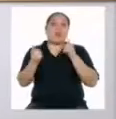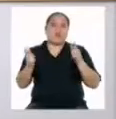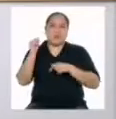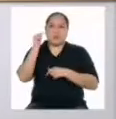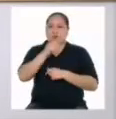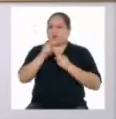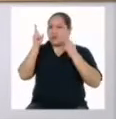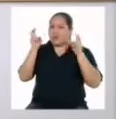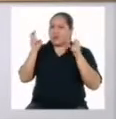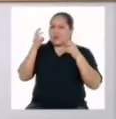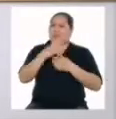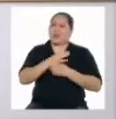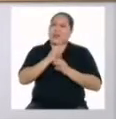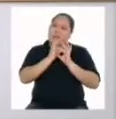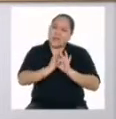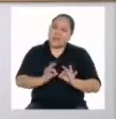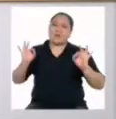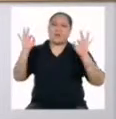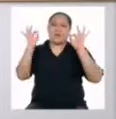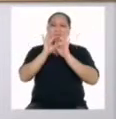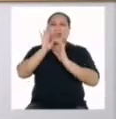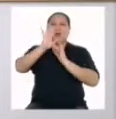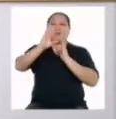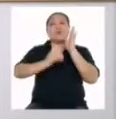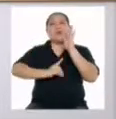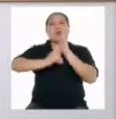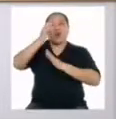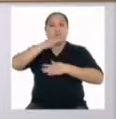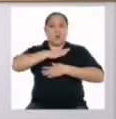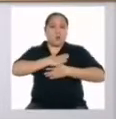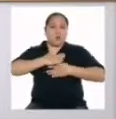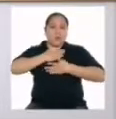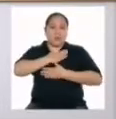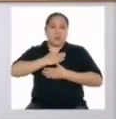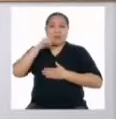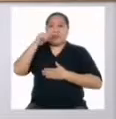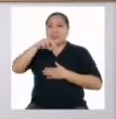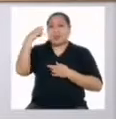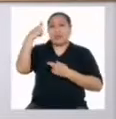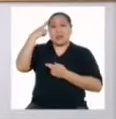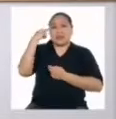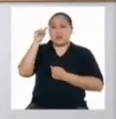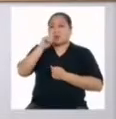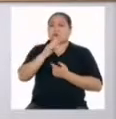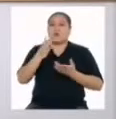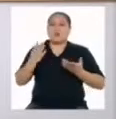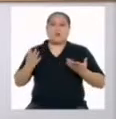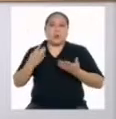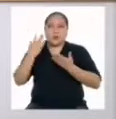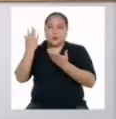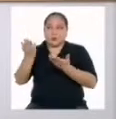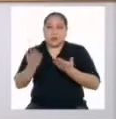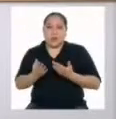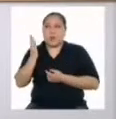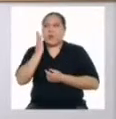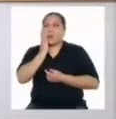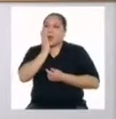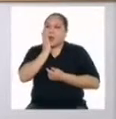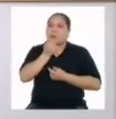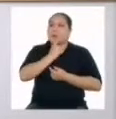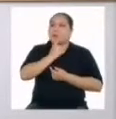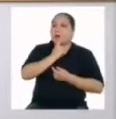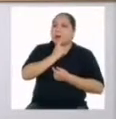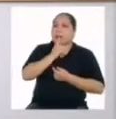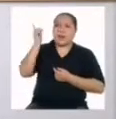que es un tema muy importante para su desarrollo y bienestar. Por eso, si aún no han invitado a mamá,